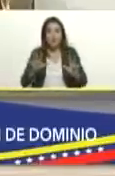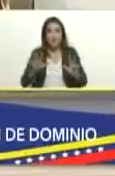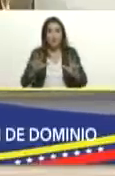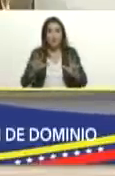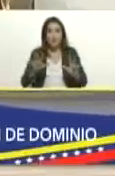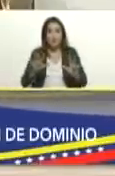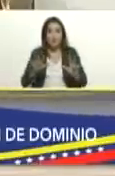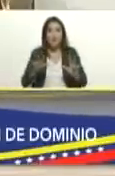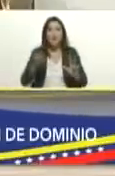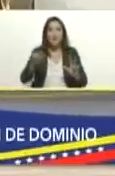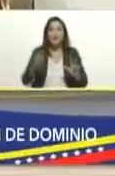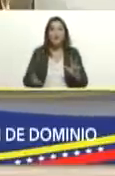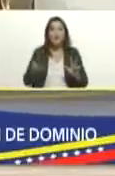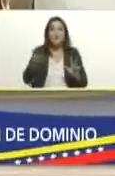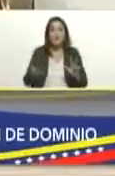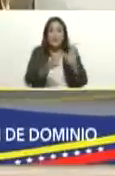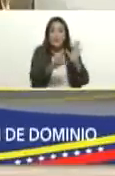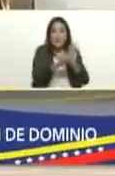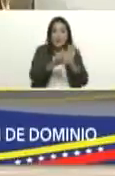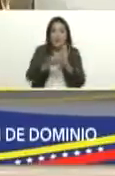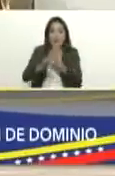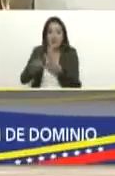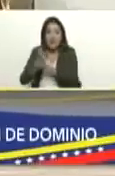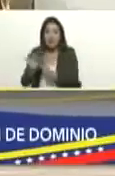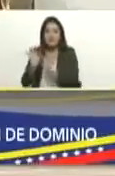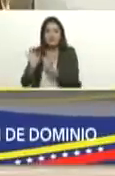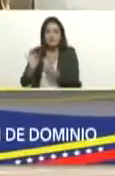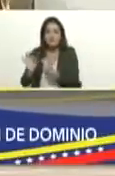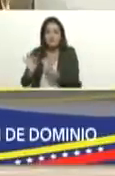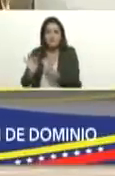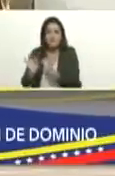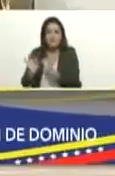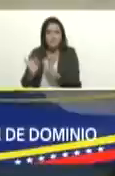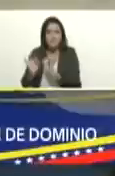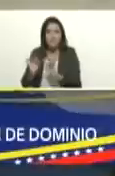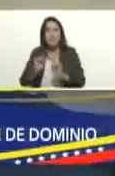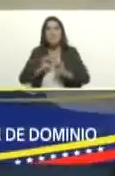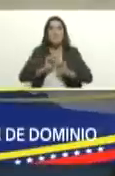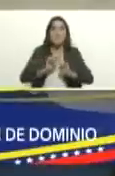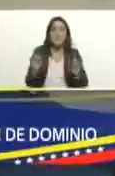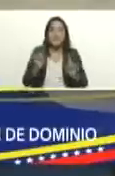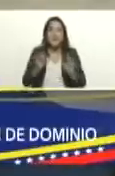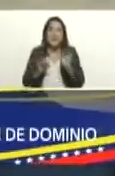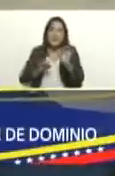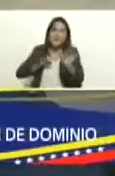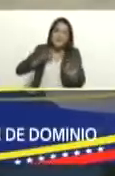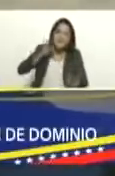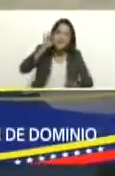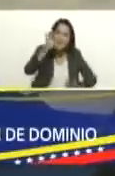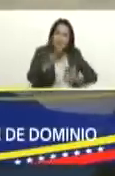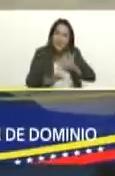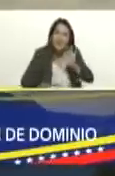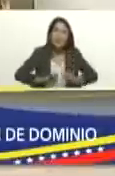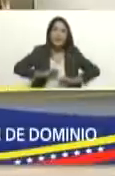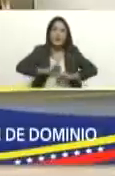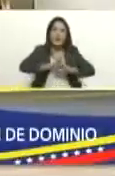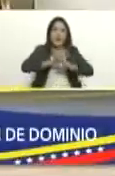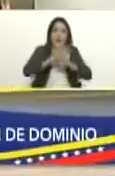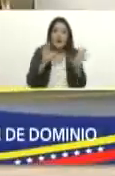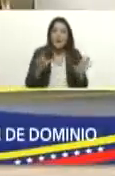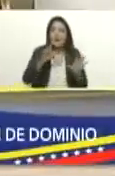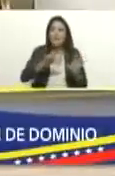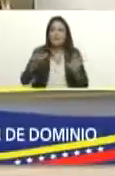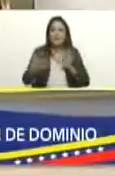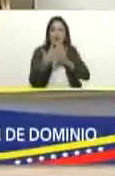que es importante uno explicarla porque a veces no sé no nos da la cosa para explicarla bien para que la gente sepa de que se trata la ley